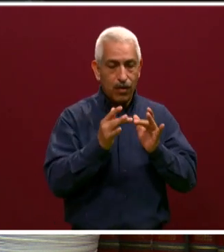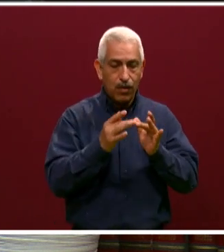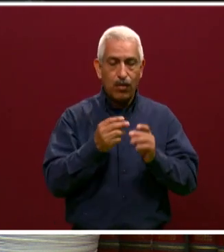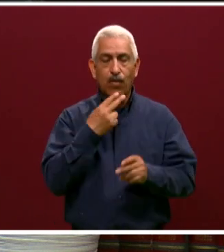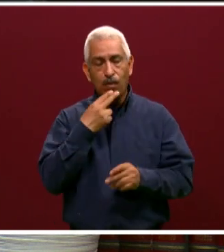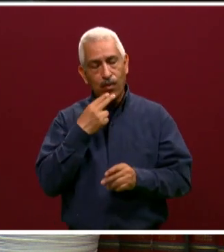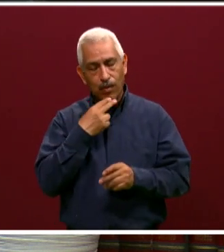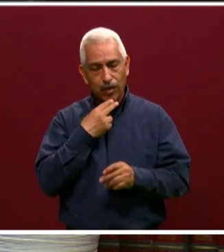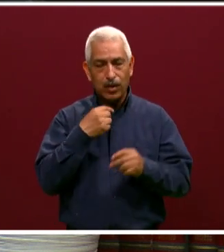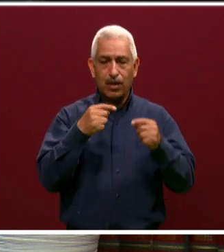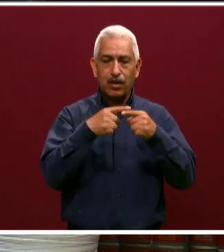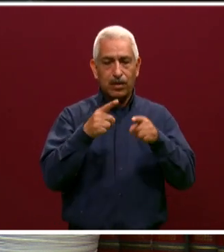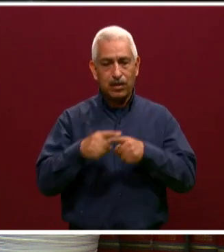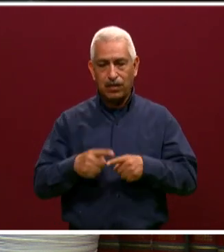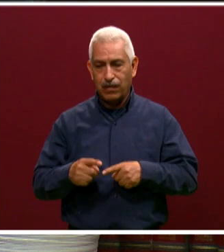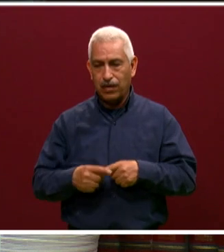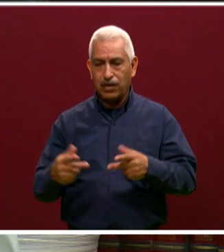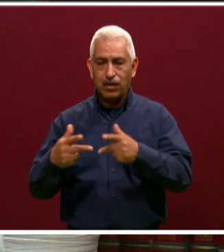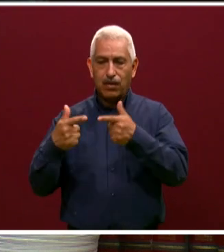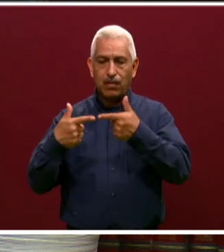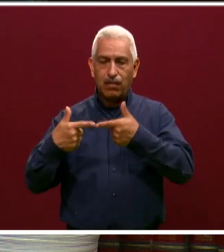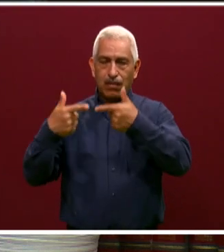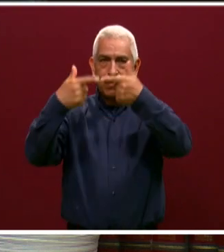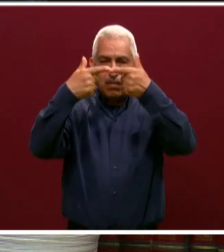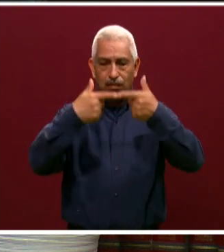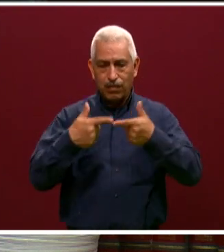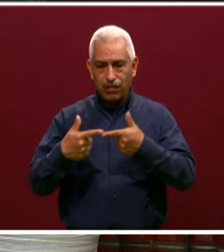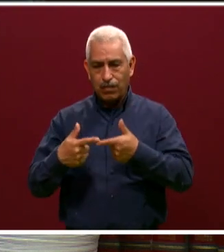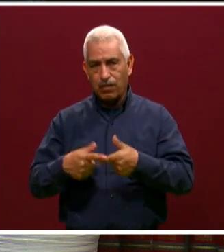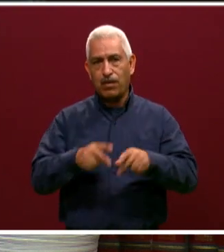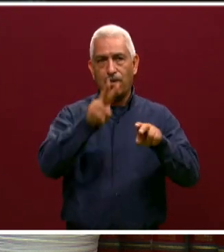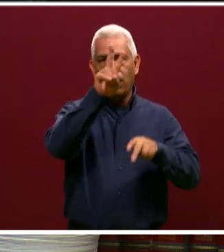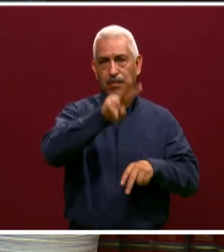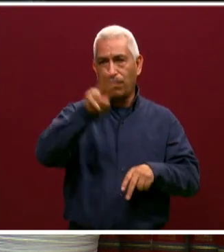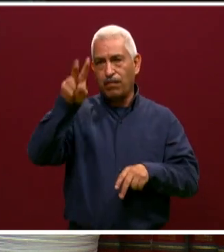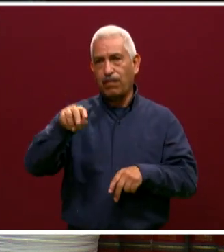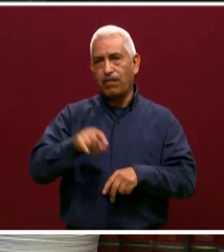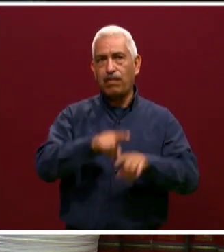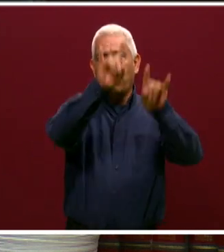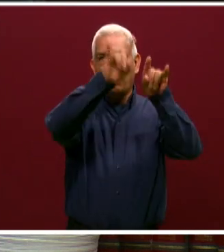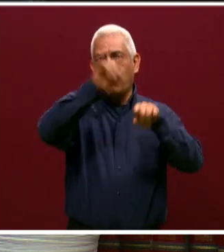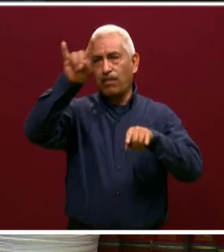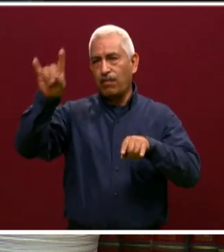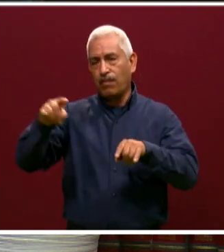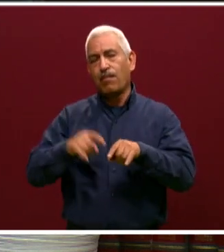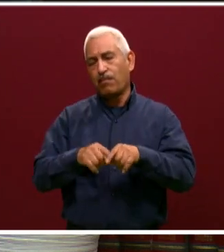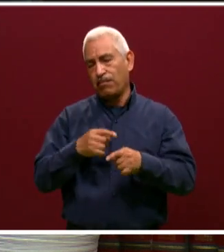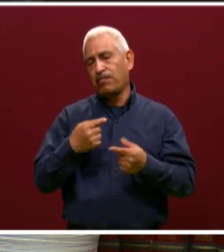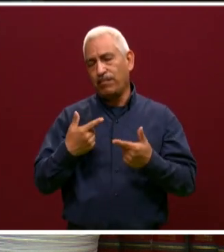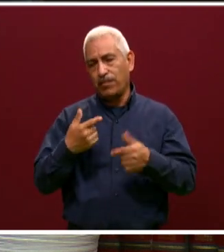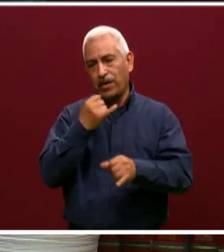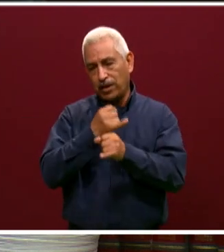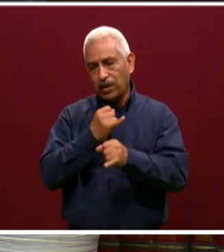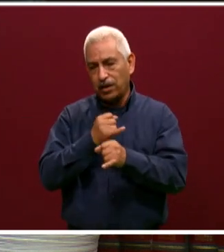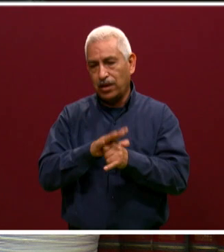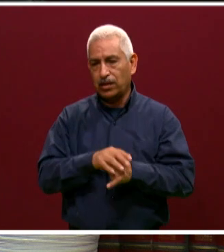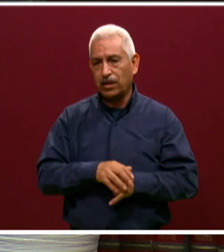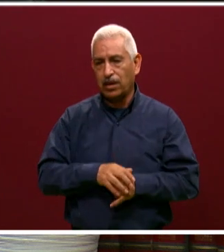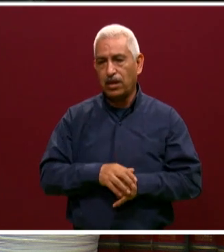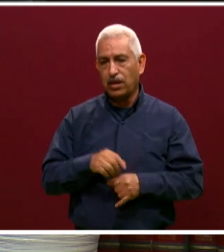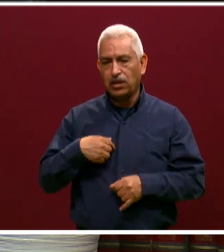y aprendizaje. Estamos buscando que todos los alumnos, aún careciendo de